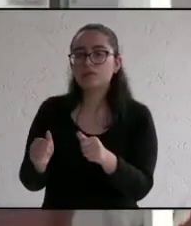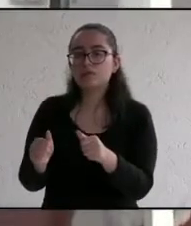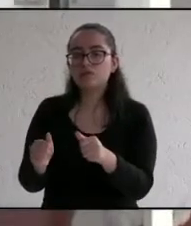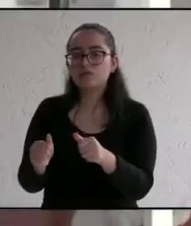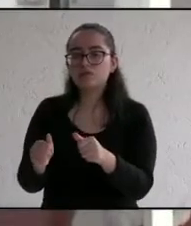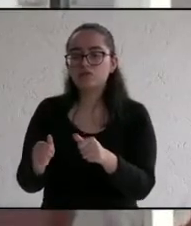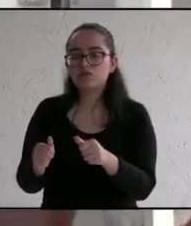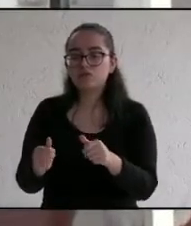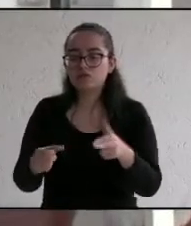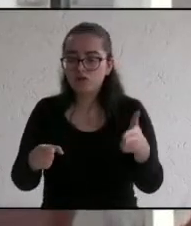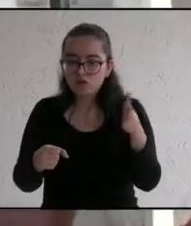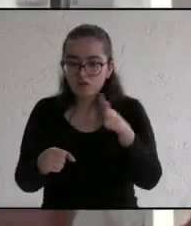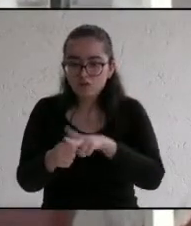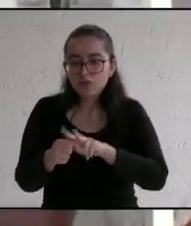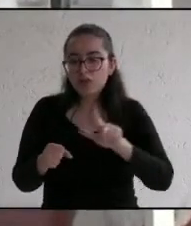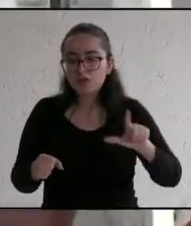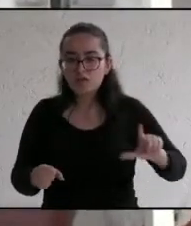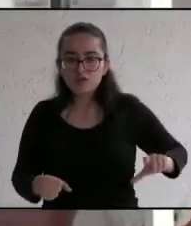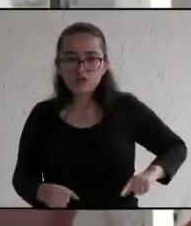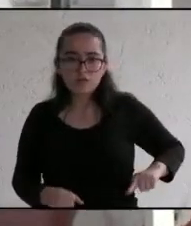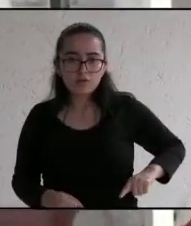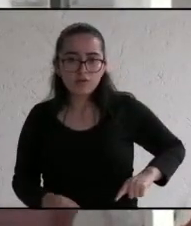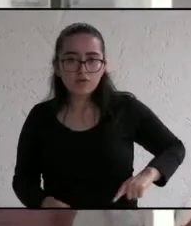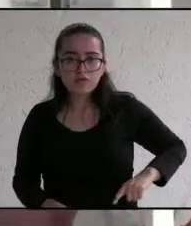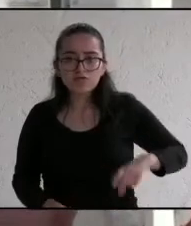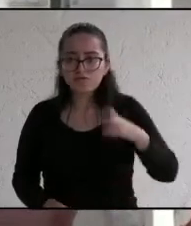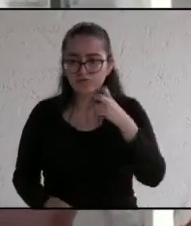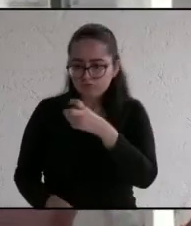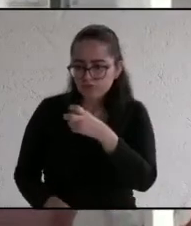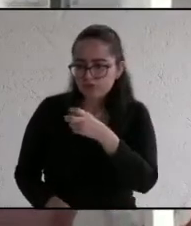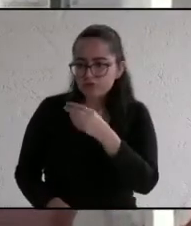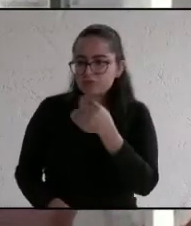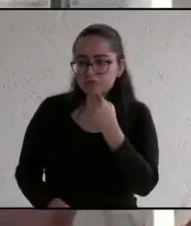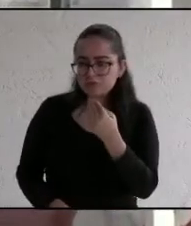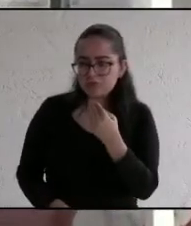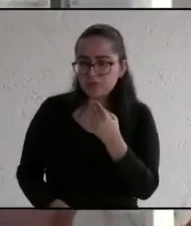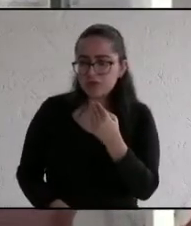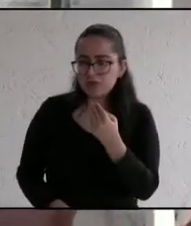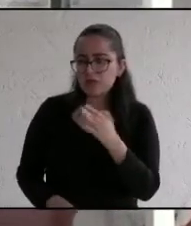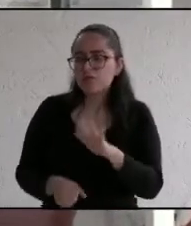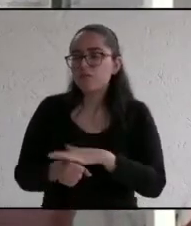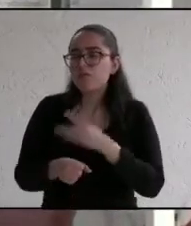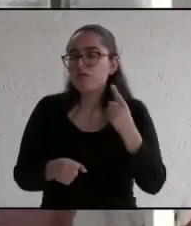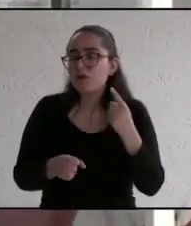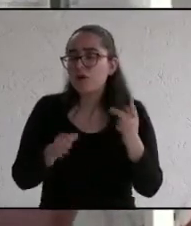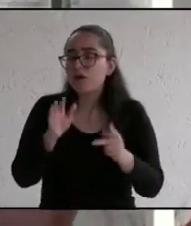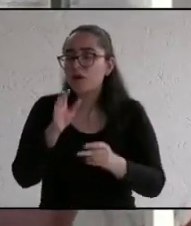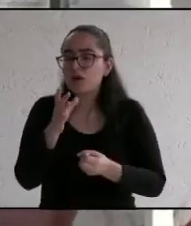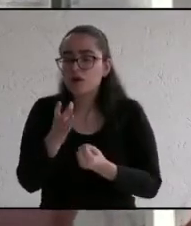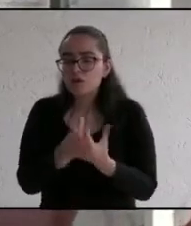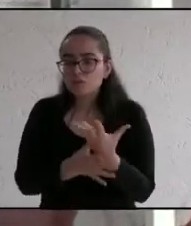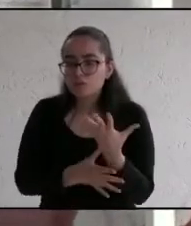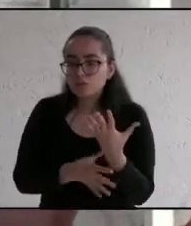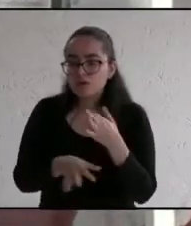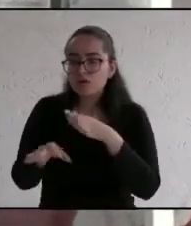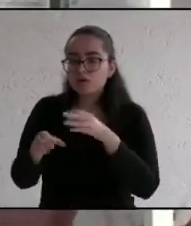centros de salud. Esto tiene más viabilidad que el de construir un hospital porque con lo que tenemos nosotros vamos a dar servicio